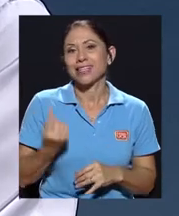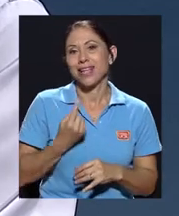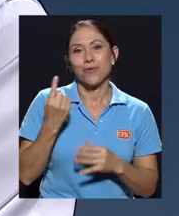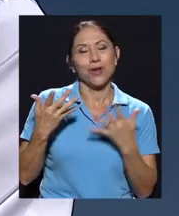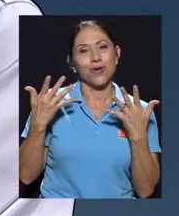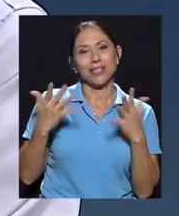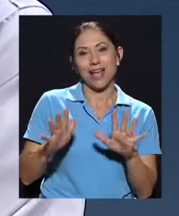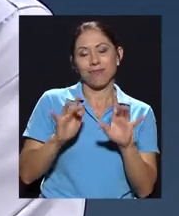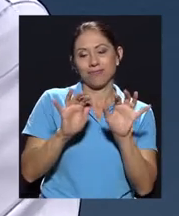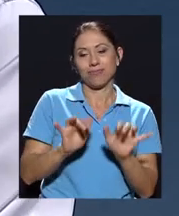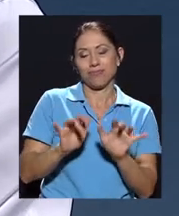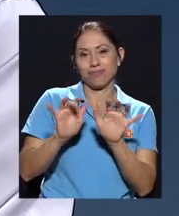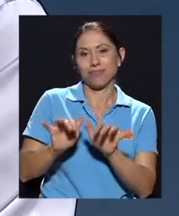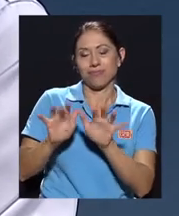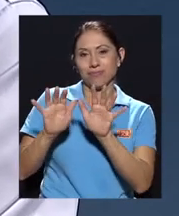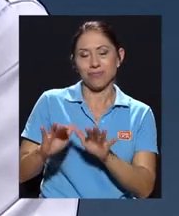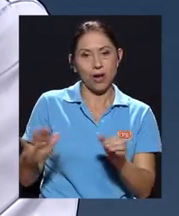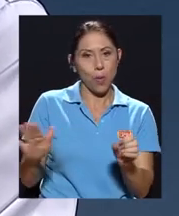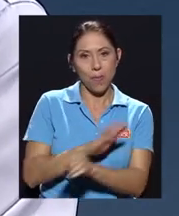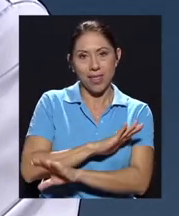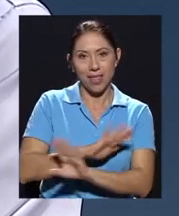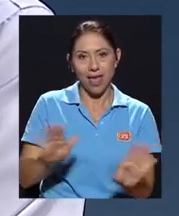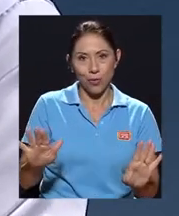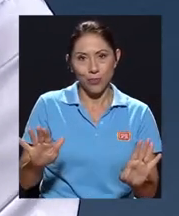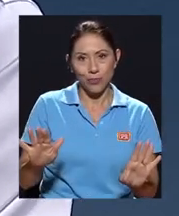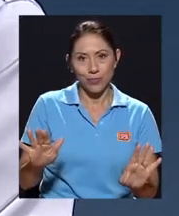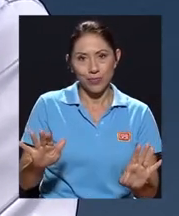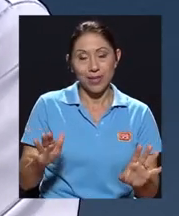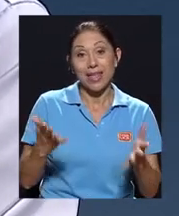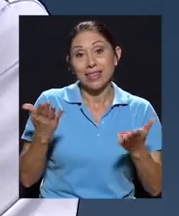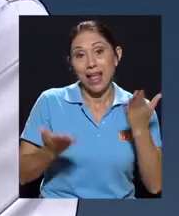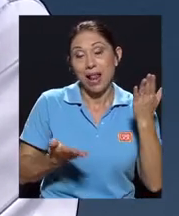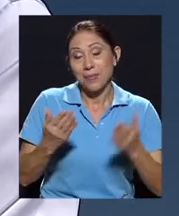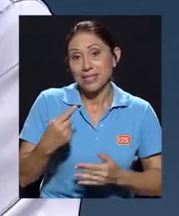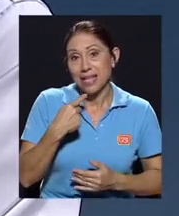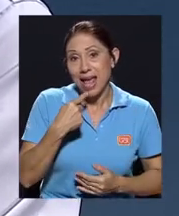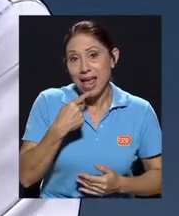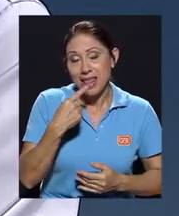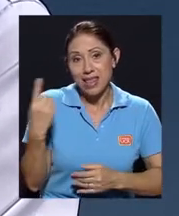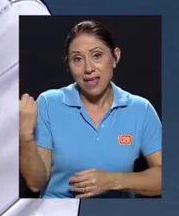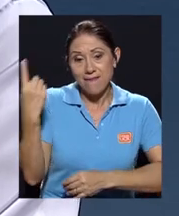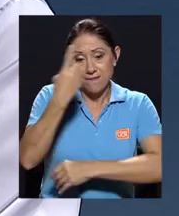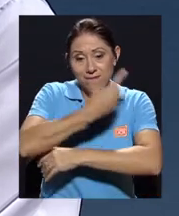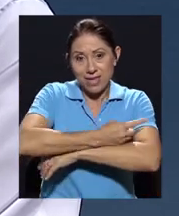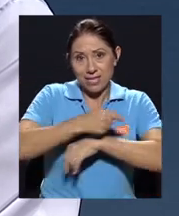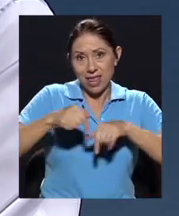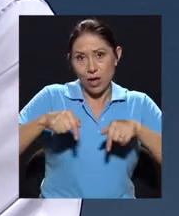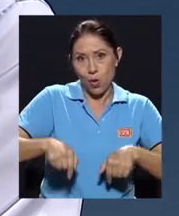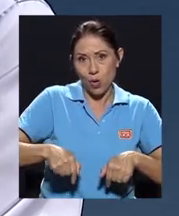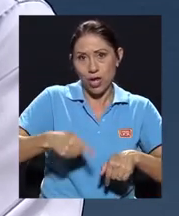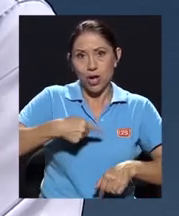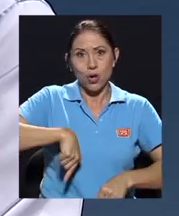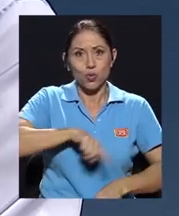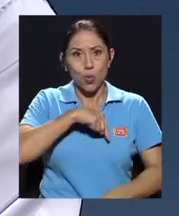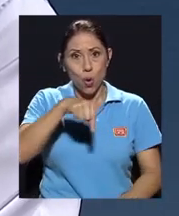completado, sí. tal vez dar noción de la fecha, digamos, de hoy. Estamos 5 de diciembre, ¿cierto? Así es.